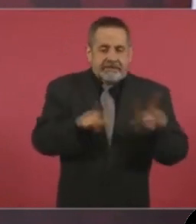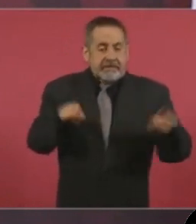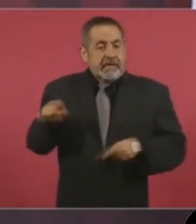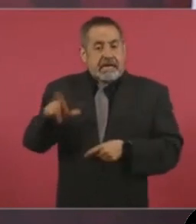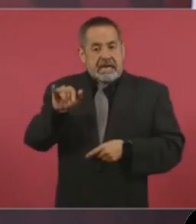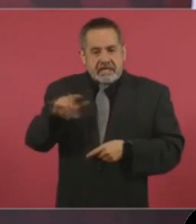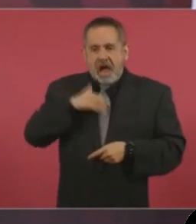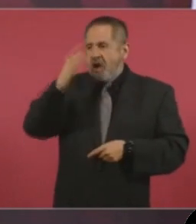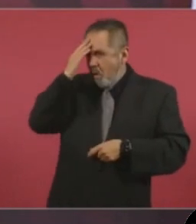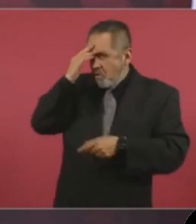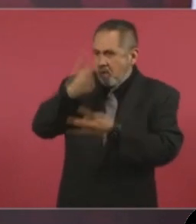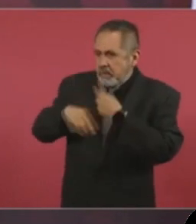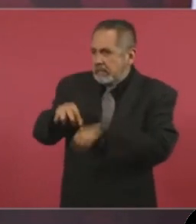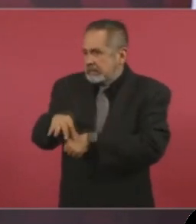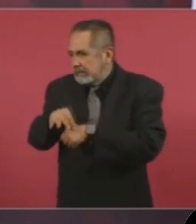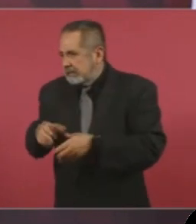de gane,